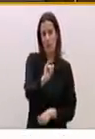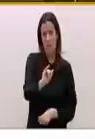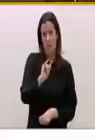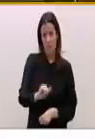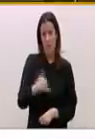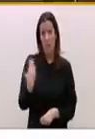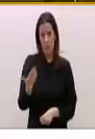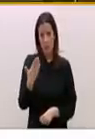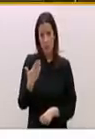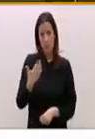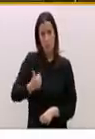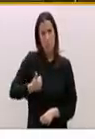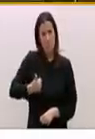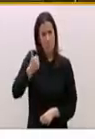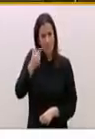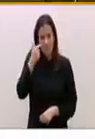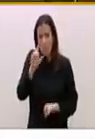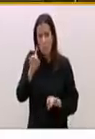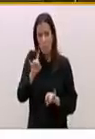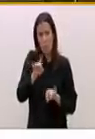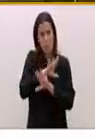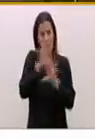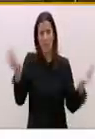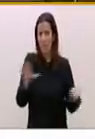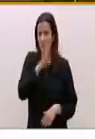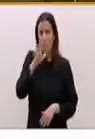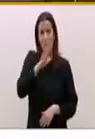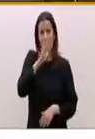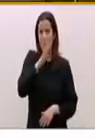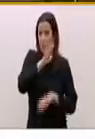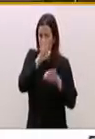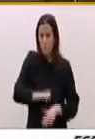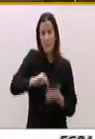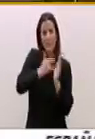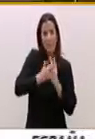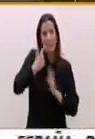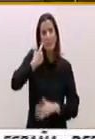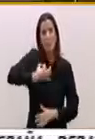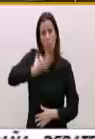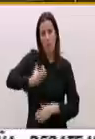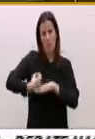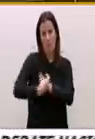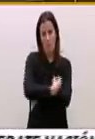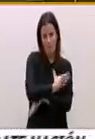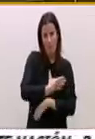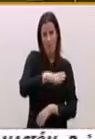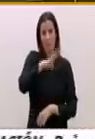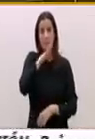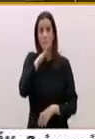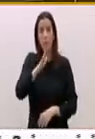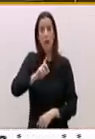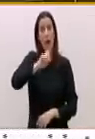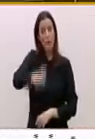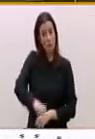vez más está más claro por las rebajas realizadas en el sistema de seguridad ferroviaria y por desoír las advertencias sobre la